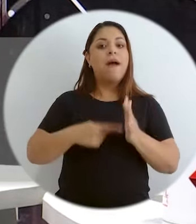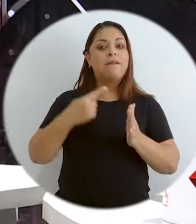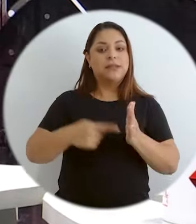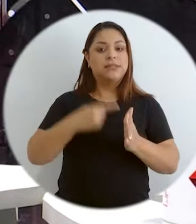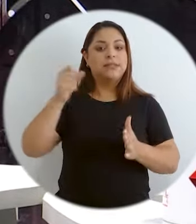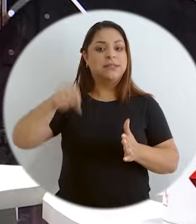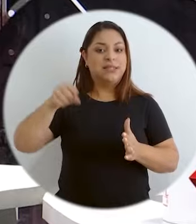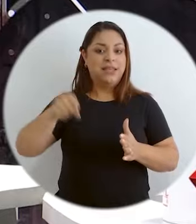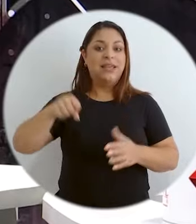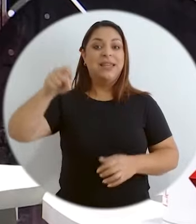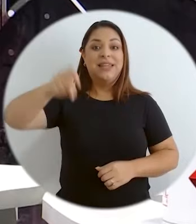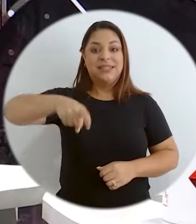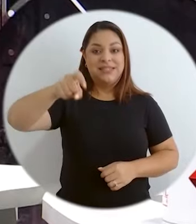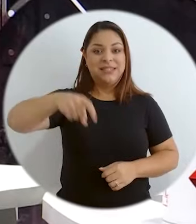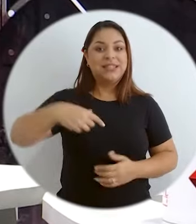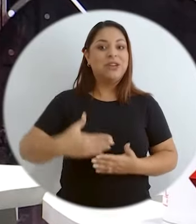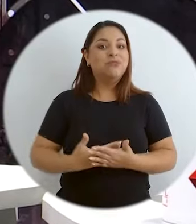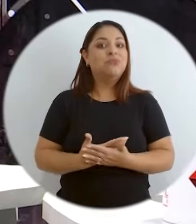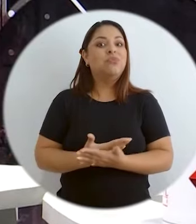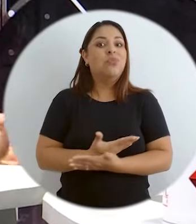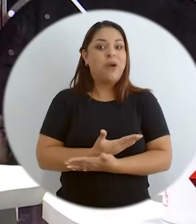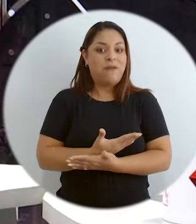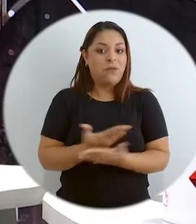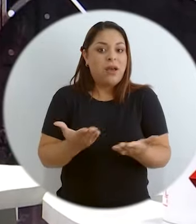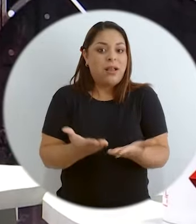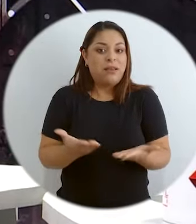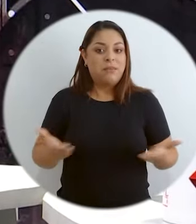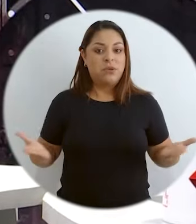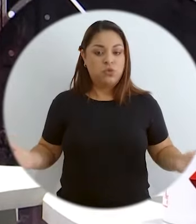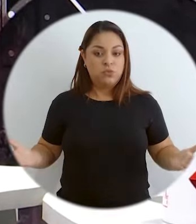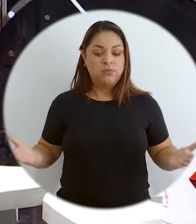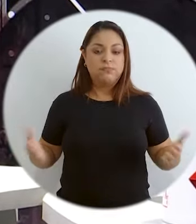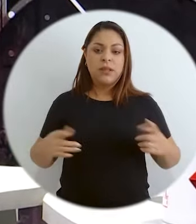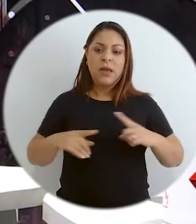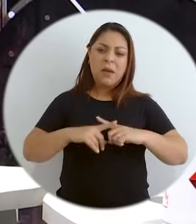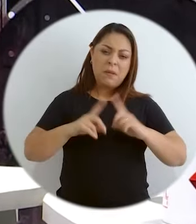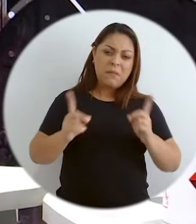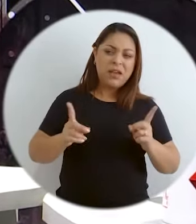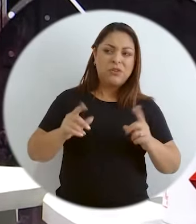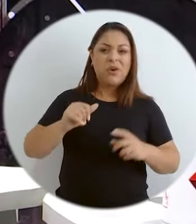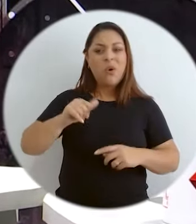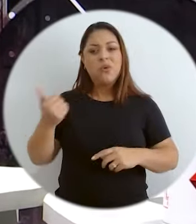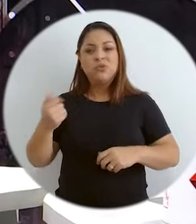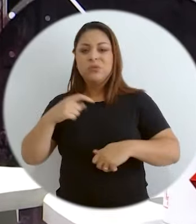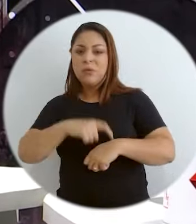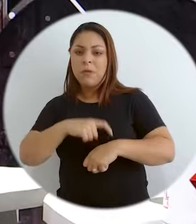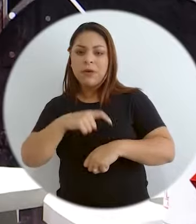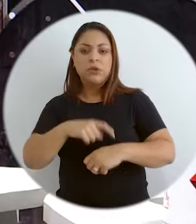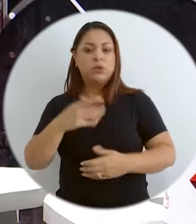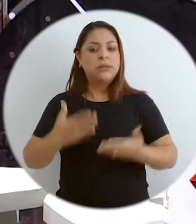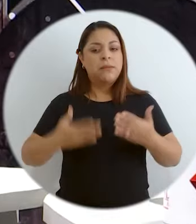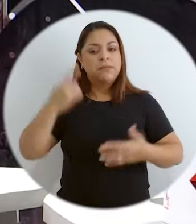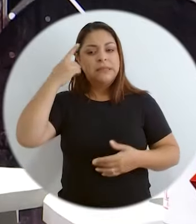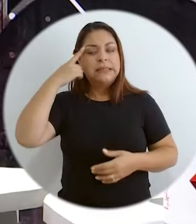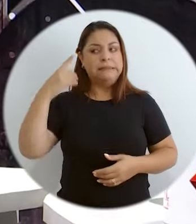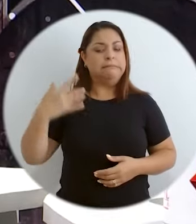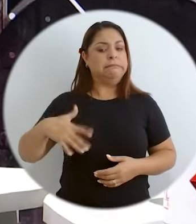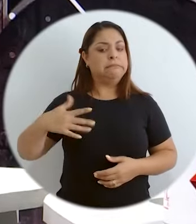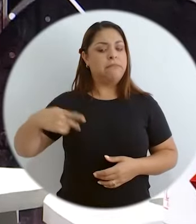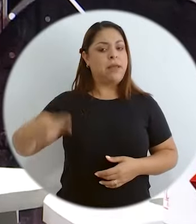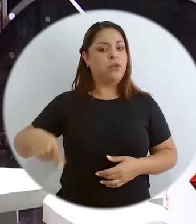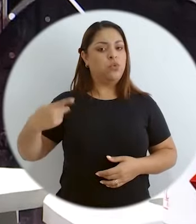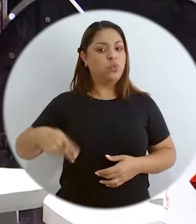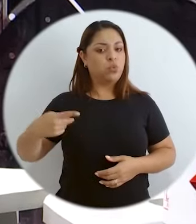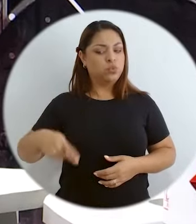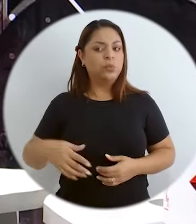Hay momentos en los que sí necesitamos elementos nuevos, este proyecto de alfabetización que me parece sumamente interesante, pero en otros momentos creo